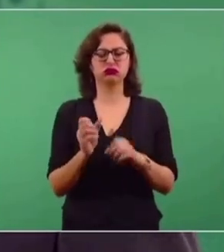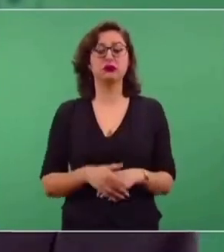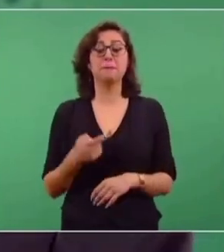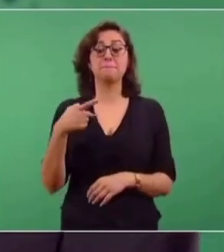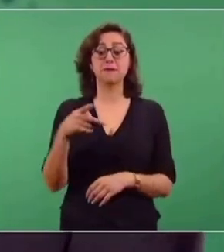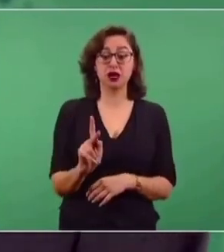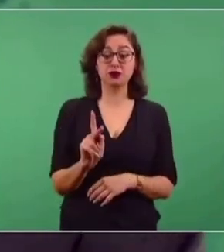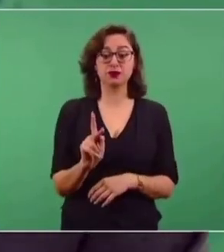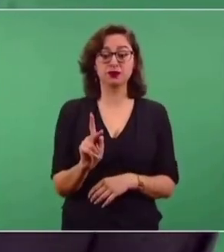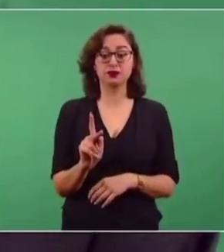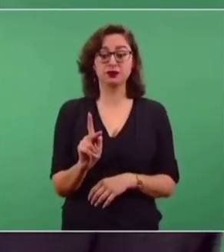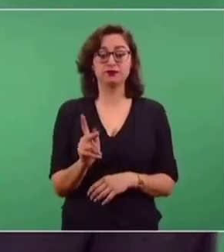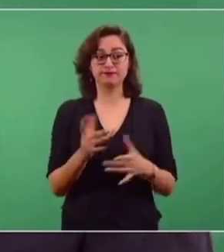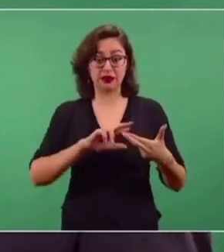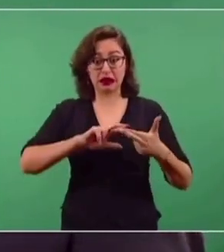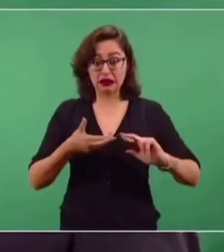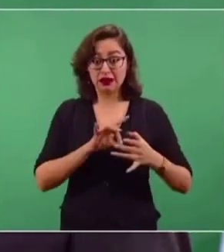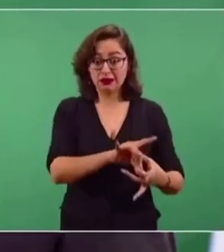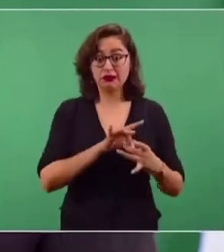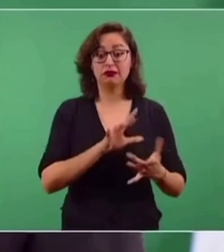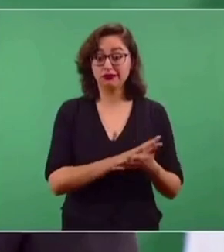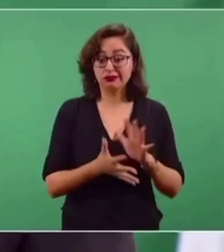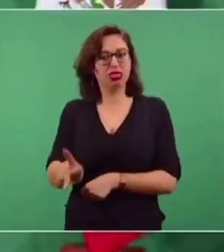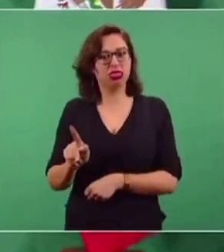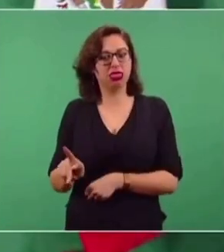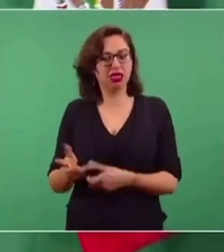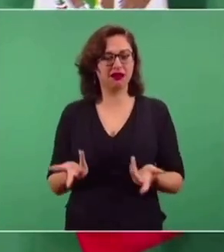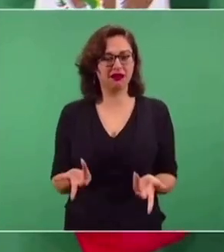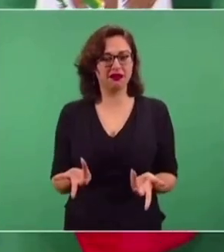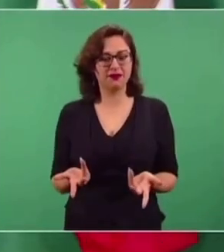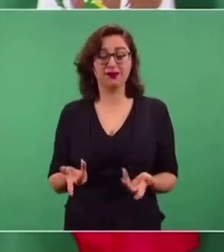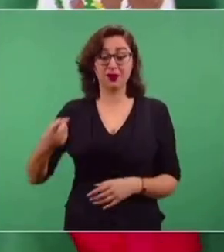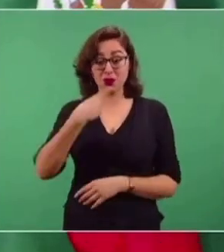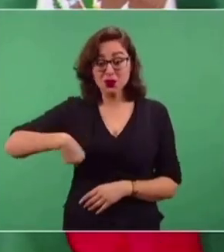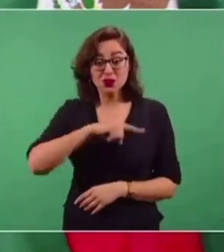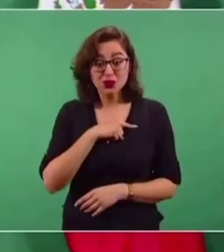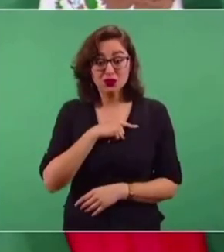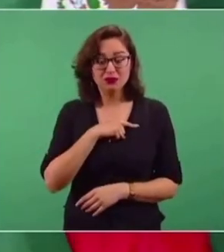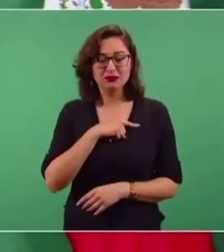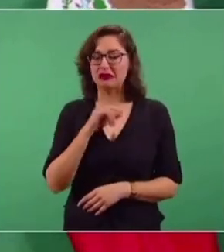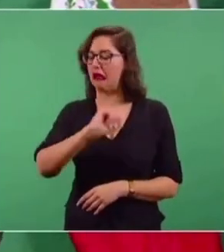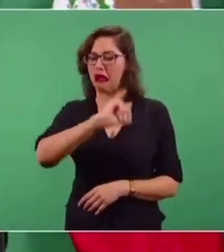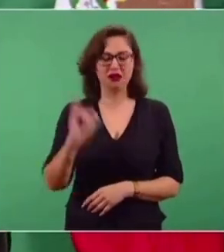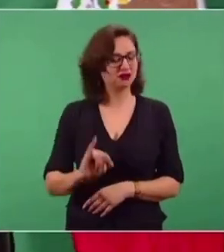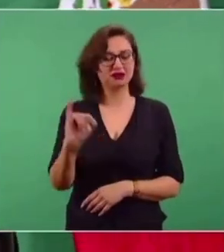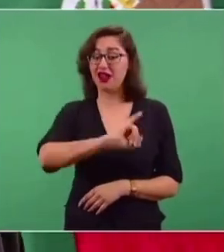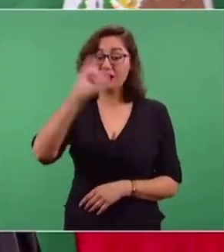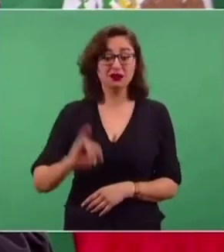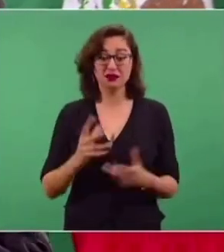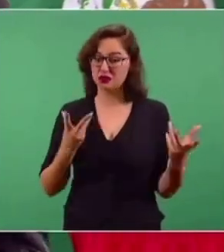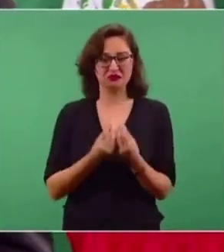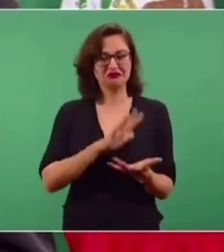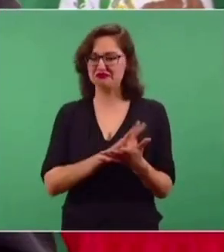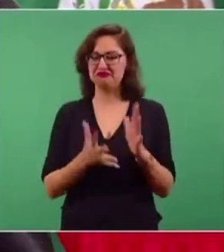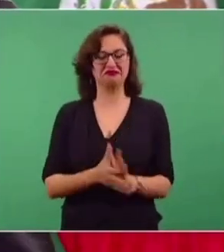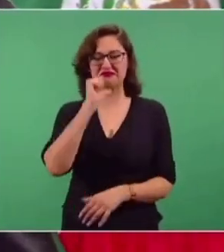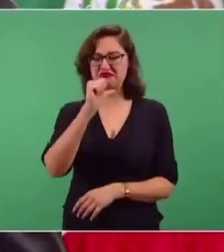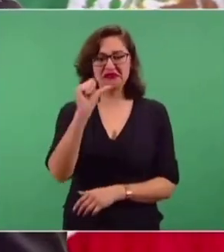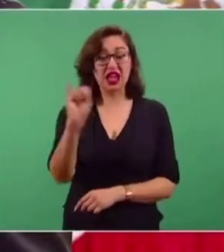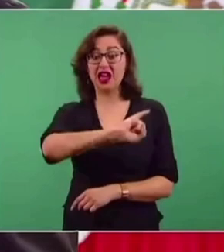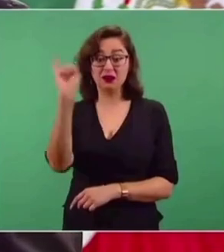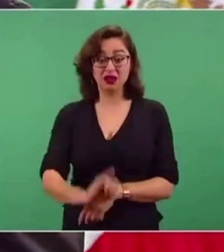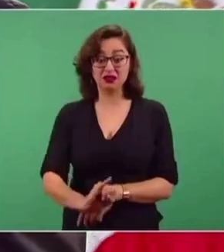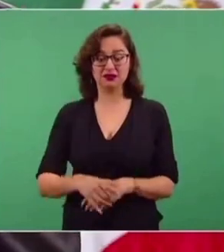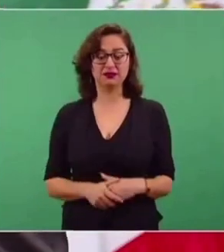pero ya no se da esta relación perversa. Nunca, jamás vamos a llevar a cabo estas prácticas, jamás.